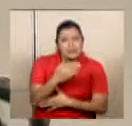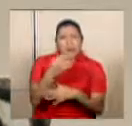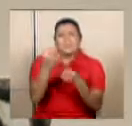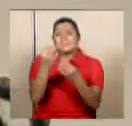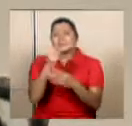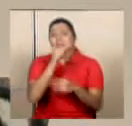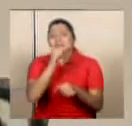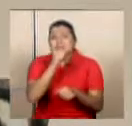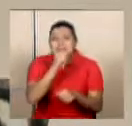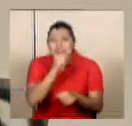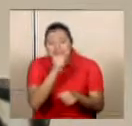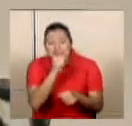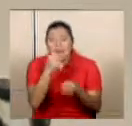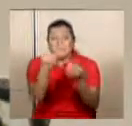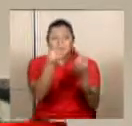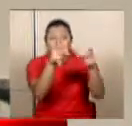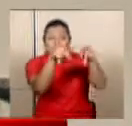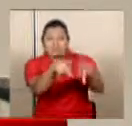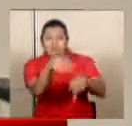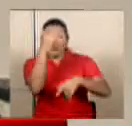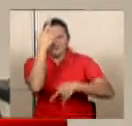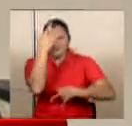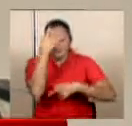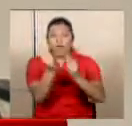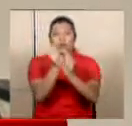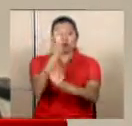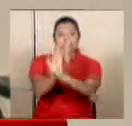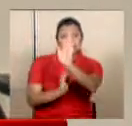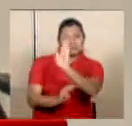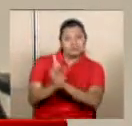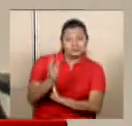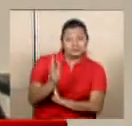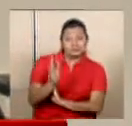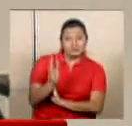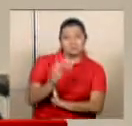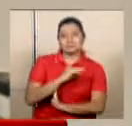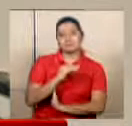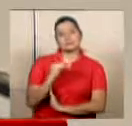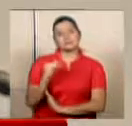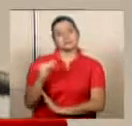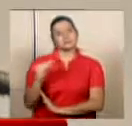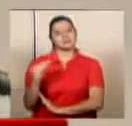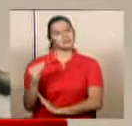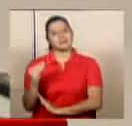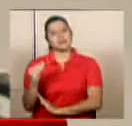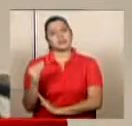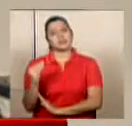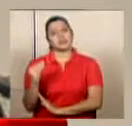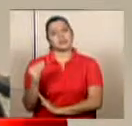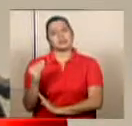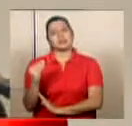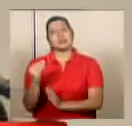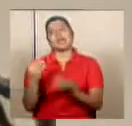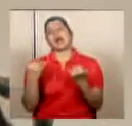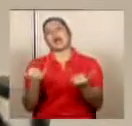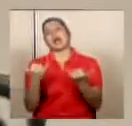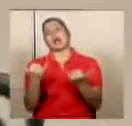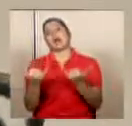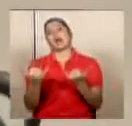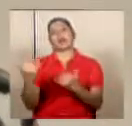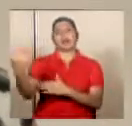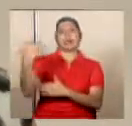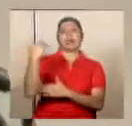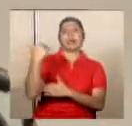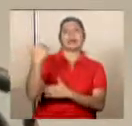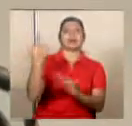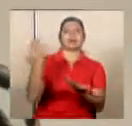ancianos, mucha gente enferma con discapacidades y nos viene de feria este regalo de